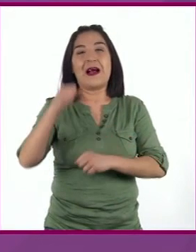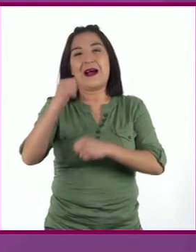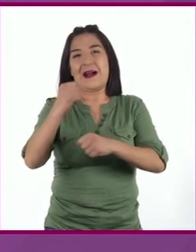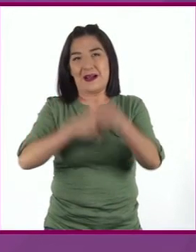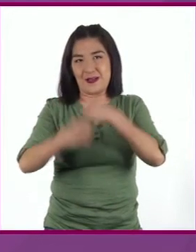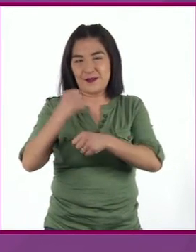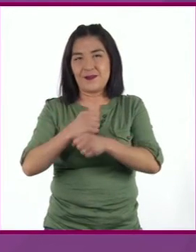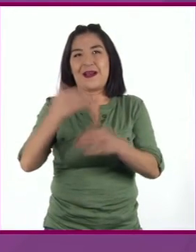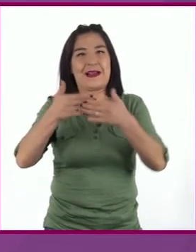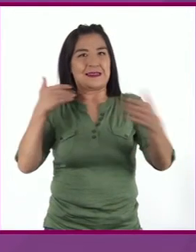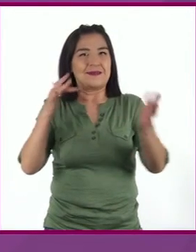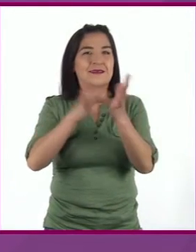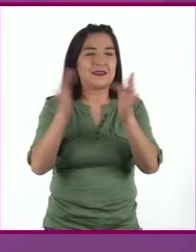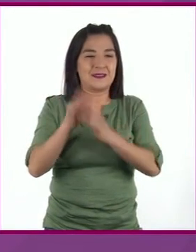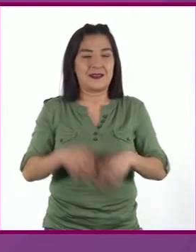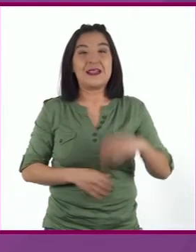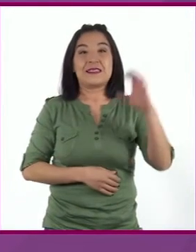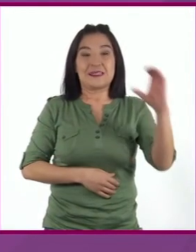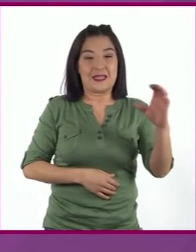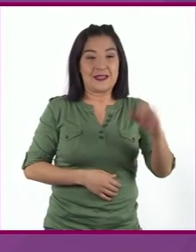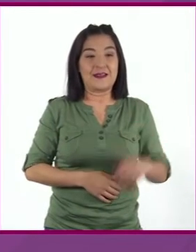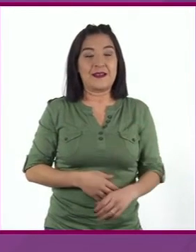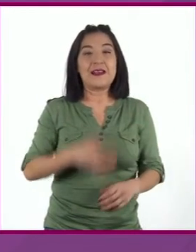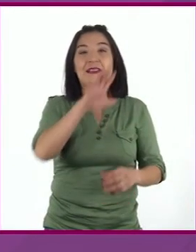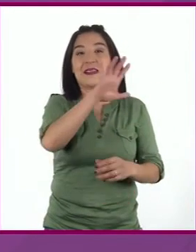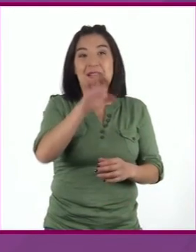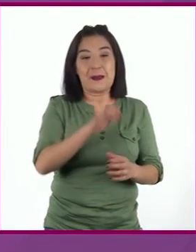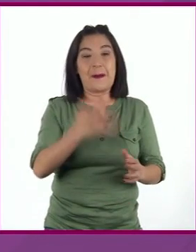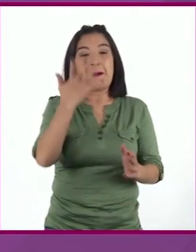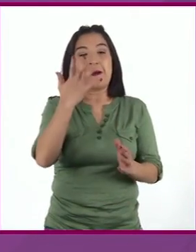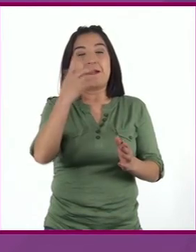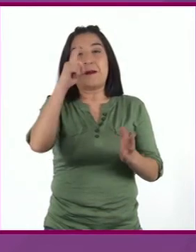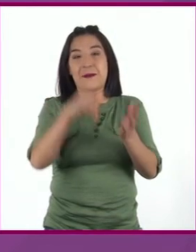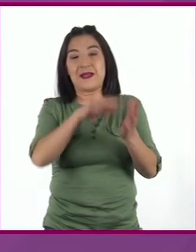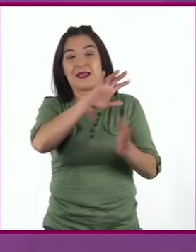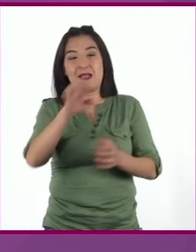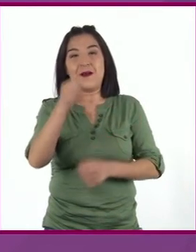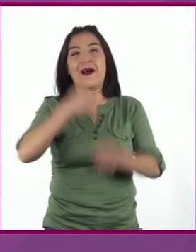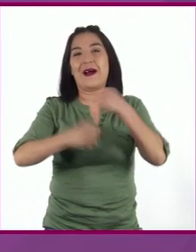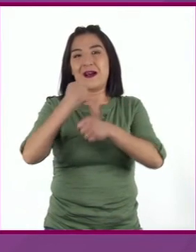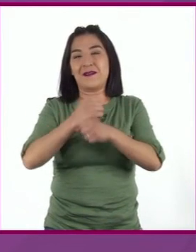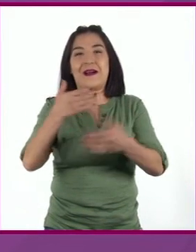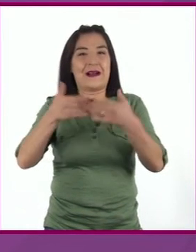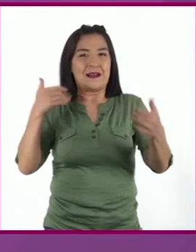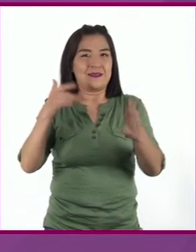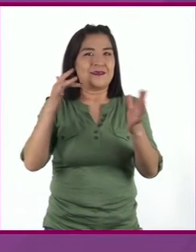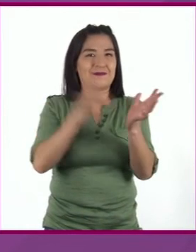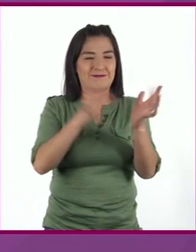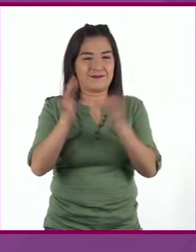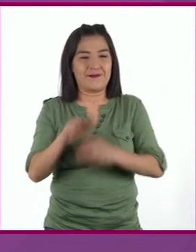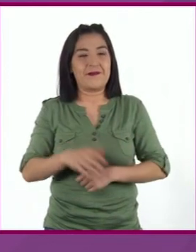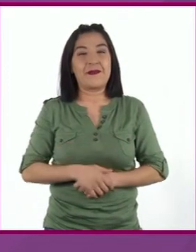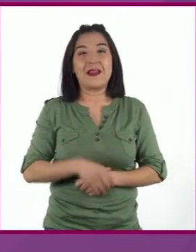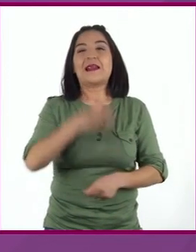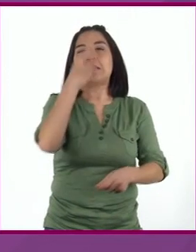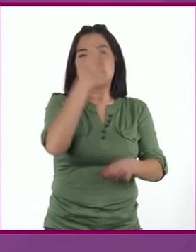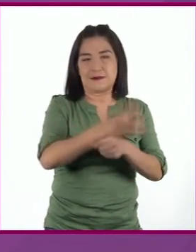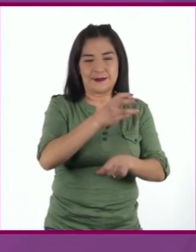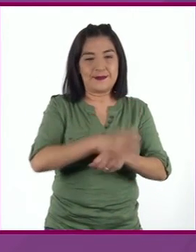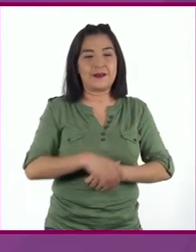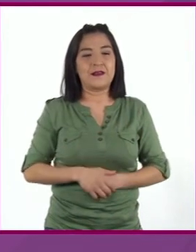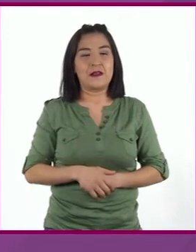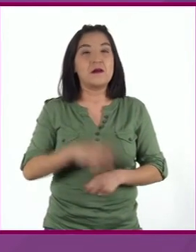Inciso C, quinientos y mil quinientos años antes de Cristo Tercero, primero se asentaron